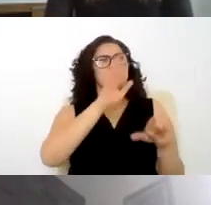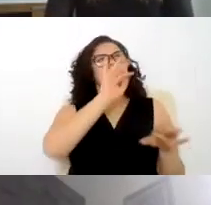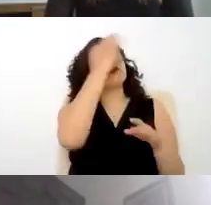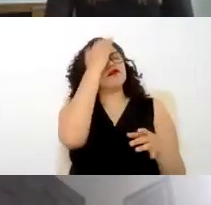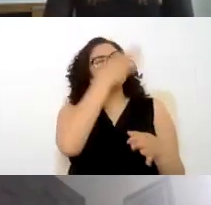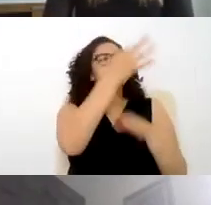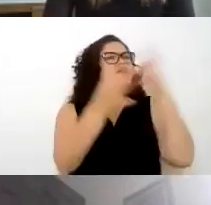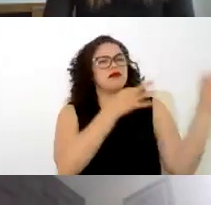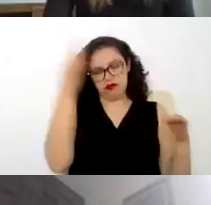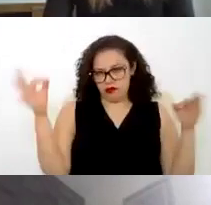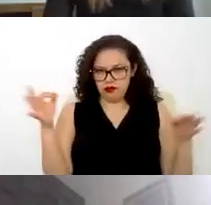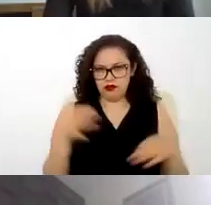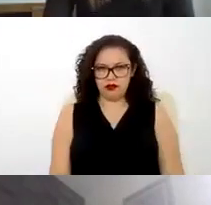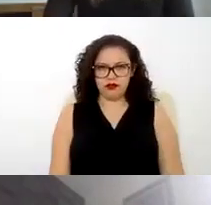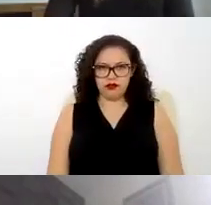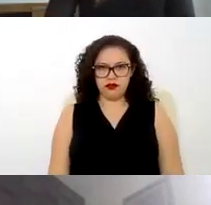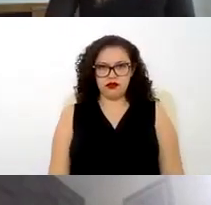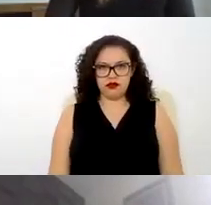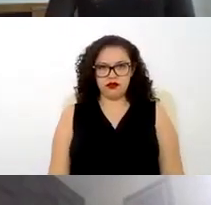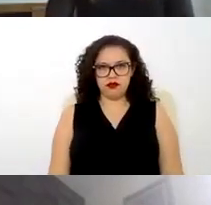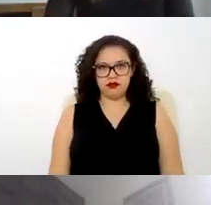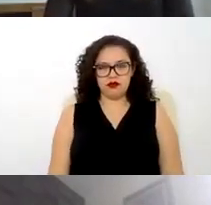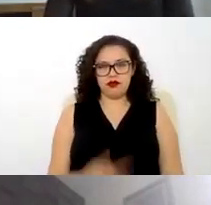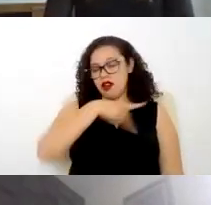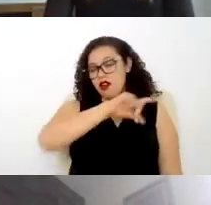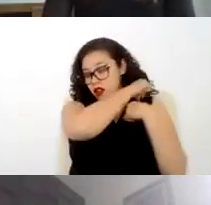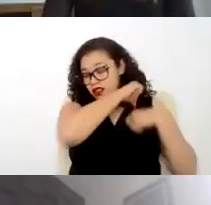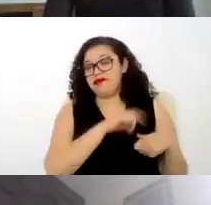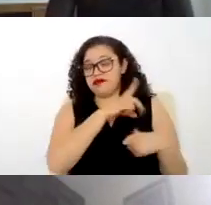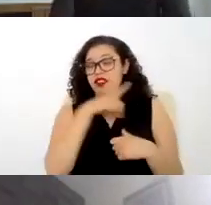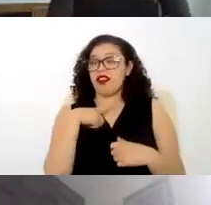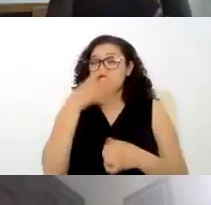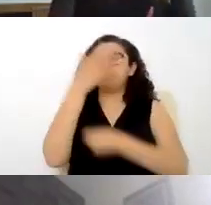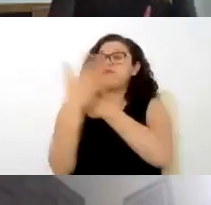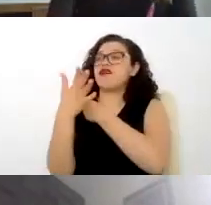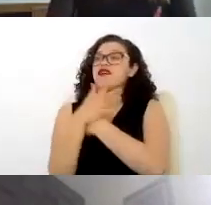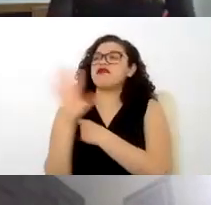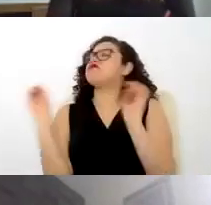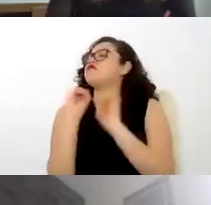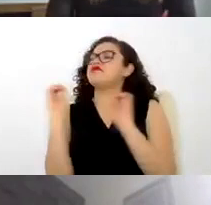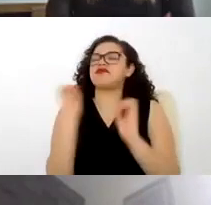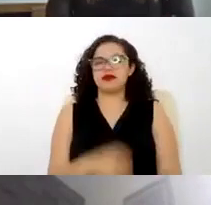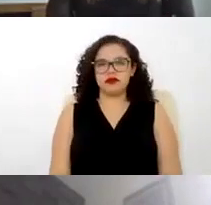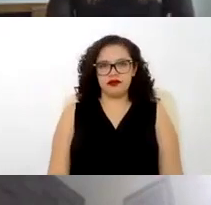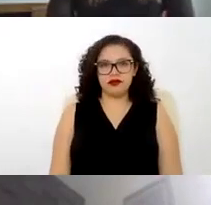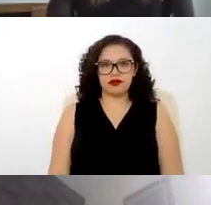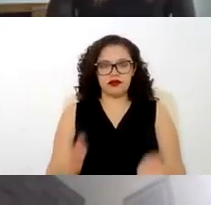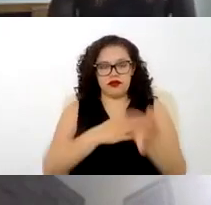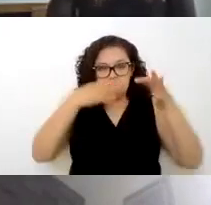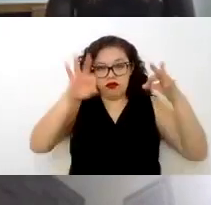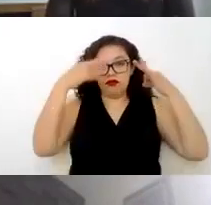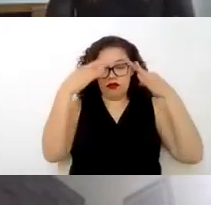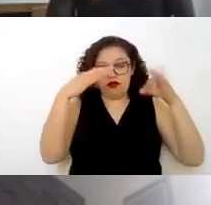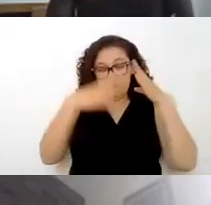y cada uno de ellos pero no lo hacen del conocimiento de la autoridad competente entonces si este documento no está